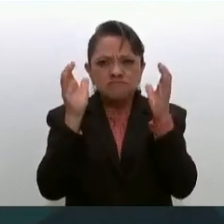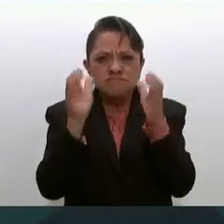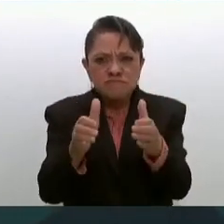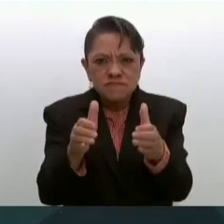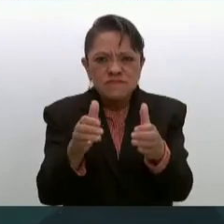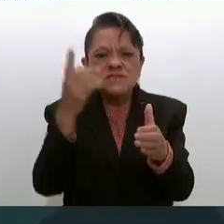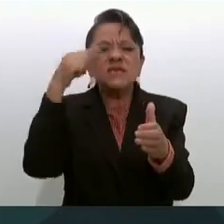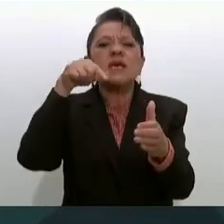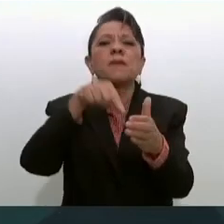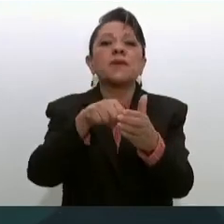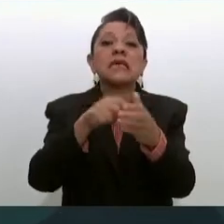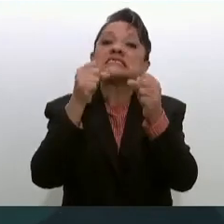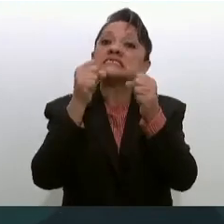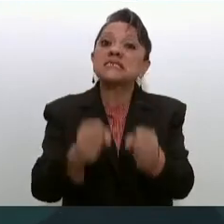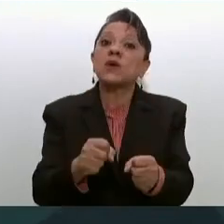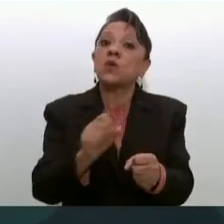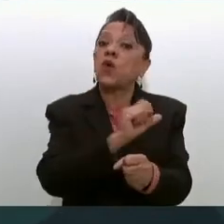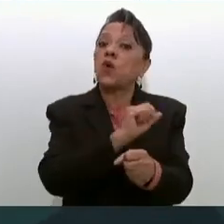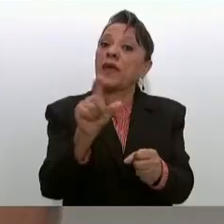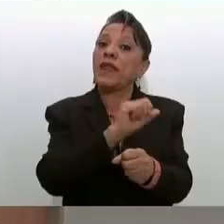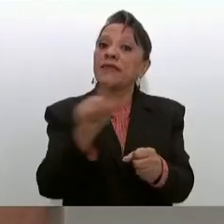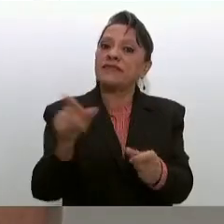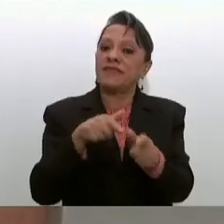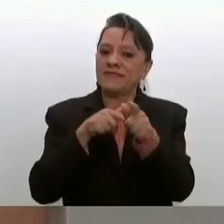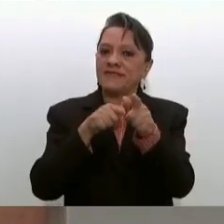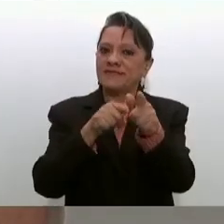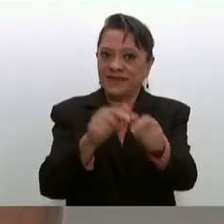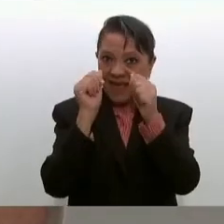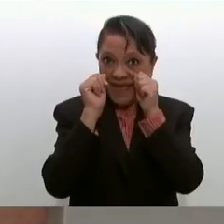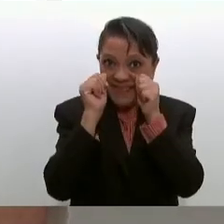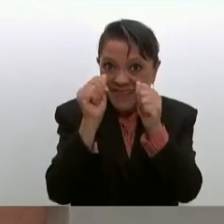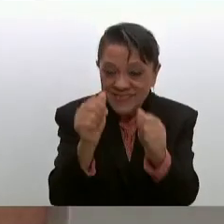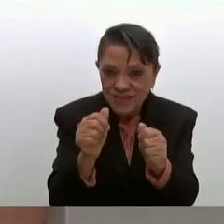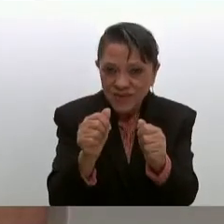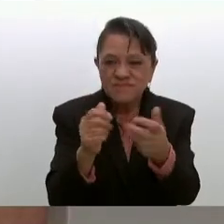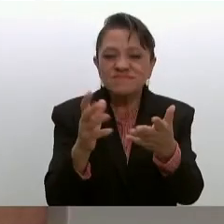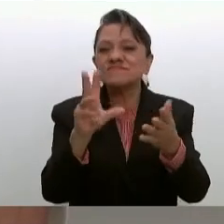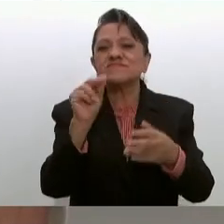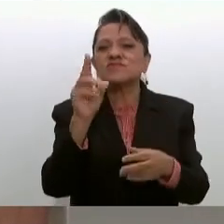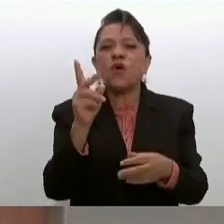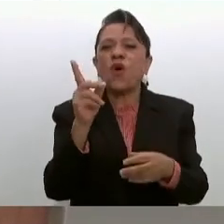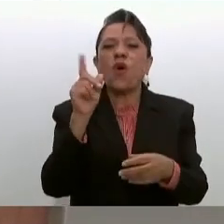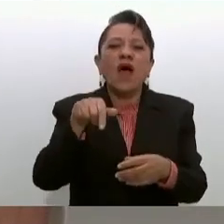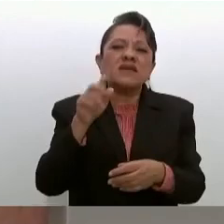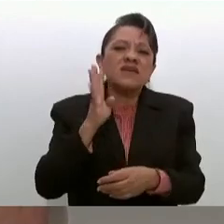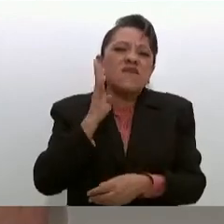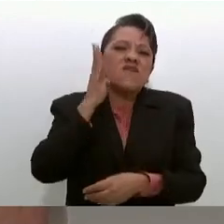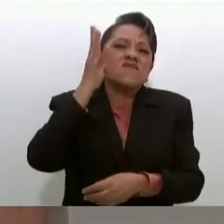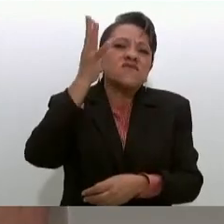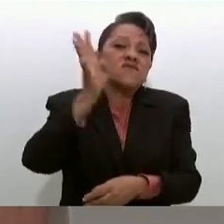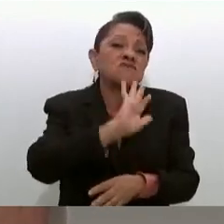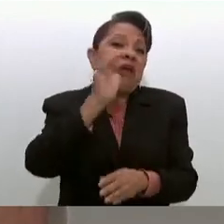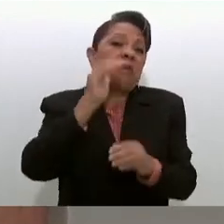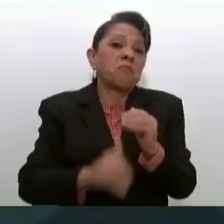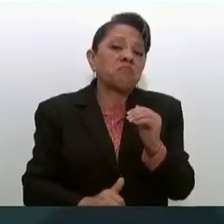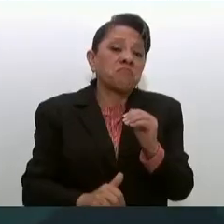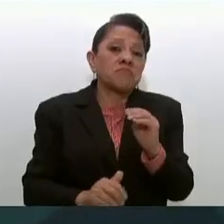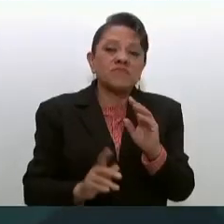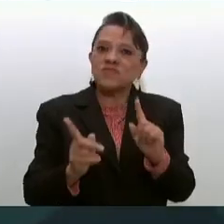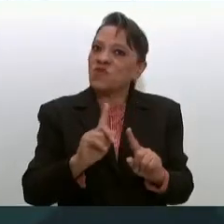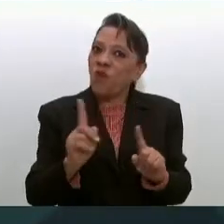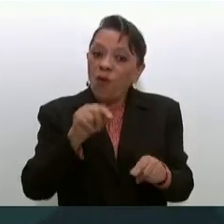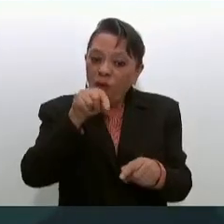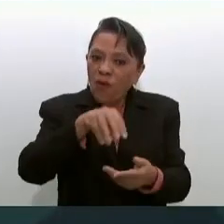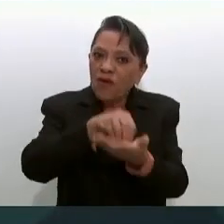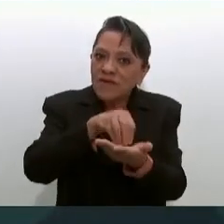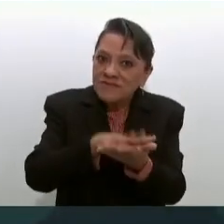asegure la calidad, la continuidad de la atención, no es de que aquí en unos años se acaba todo esto, no, se continuará.